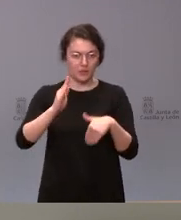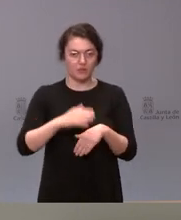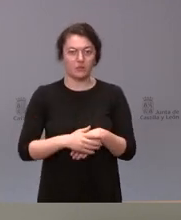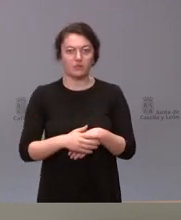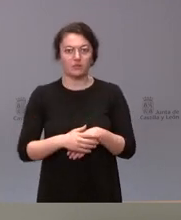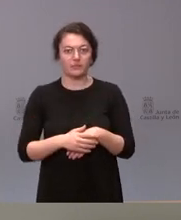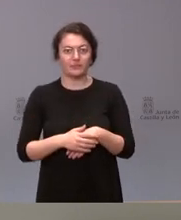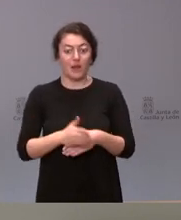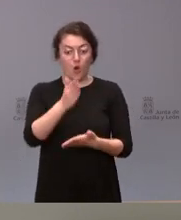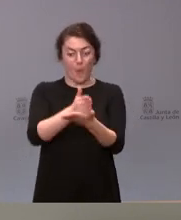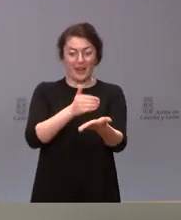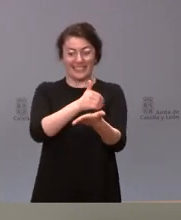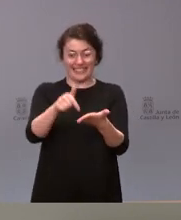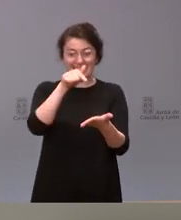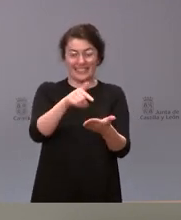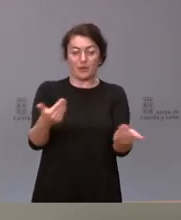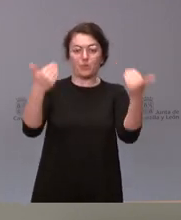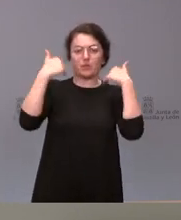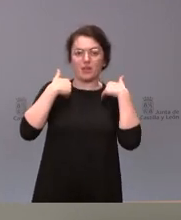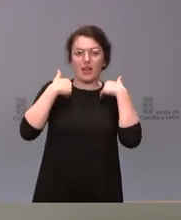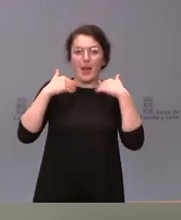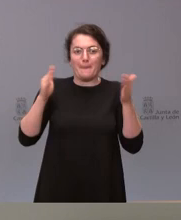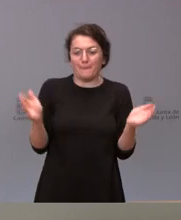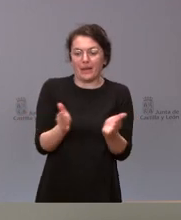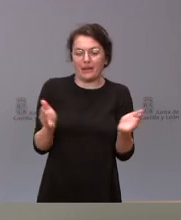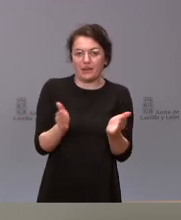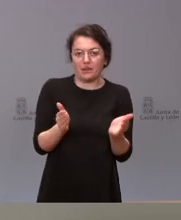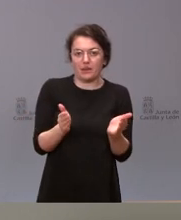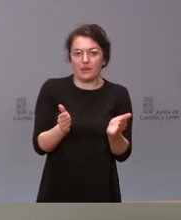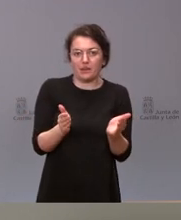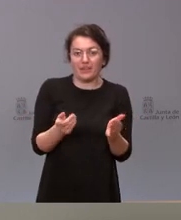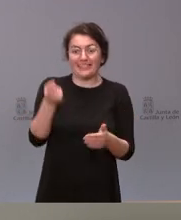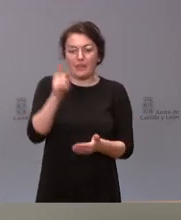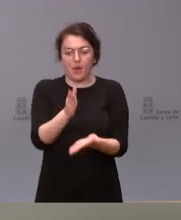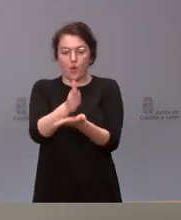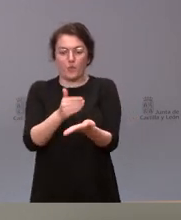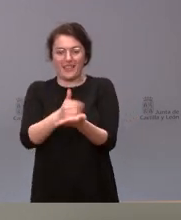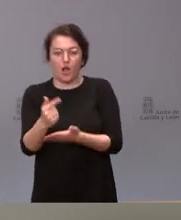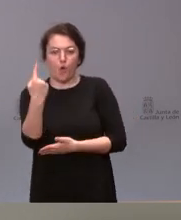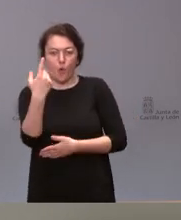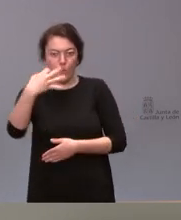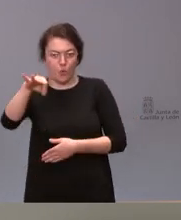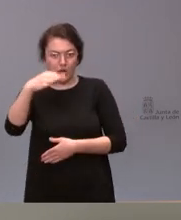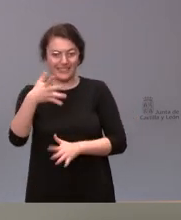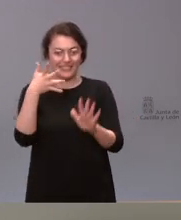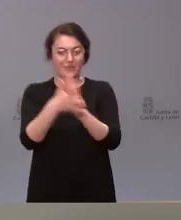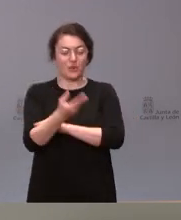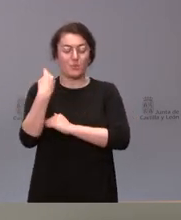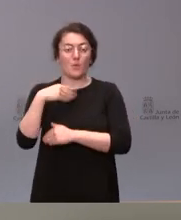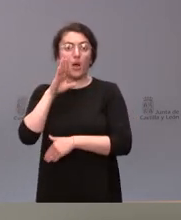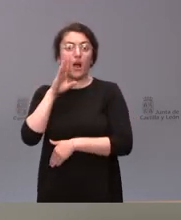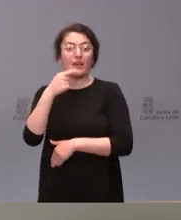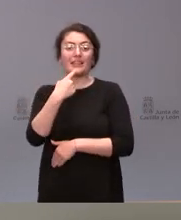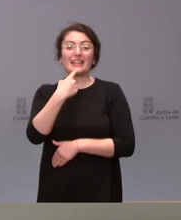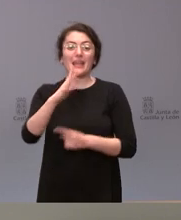menor dimensión y el ámbito de una única comunidad por tanto en la medida en que usted estaba hablando de un